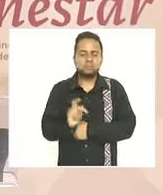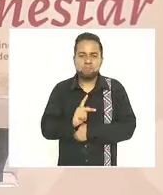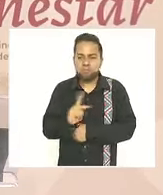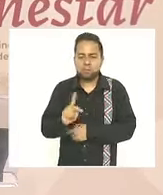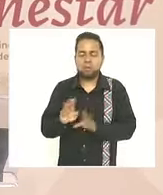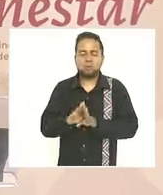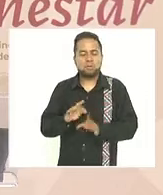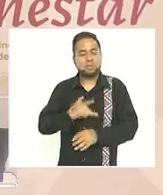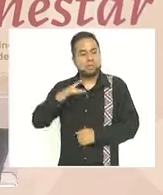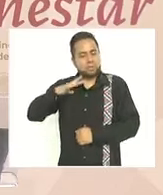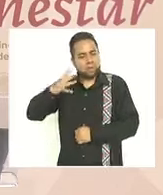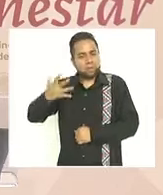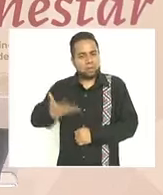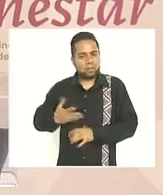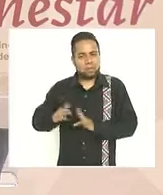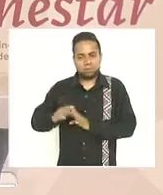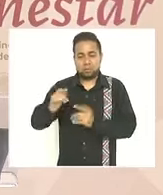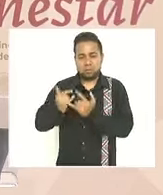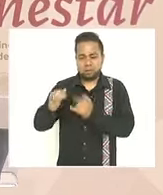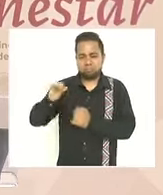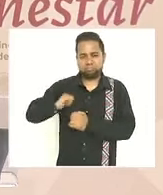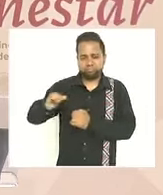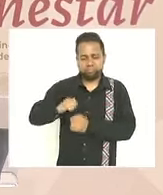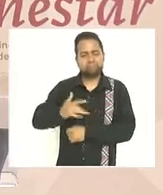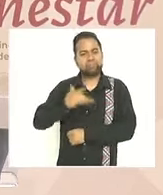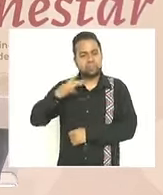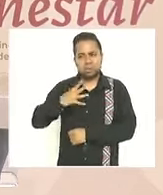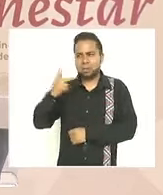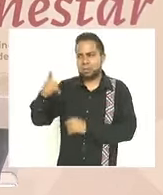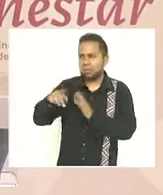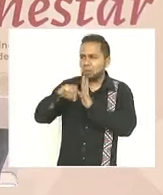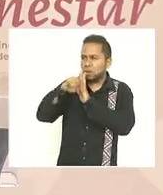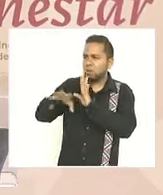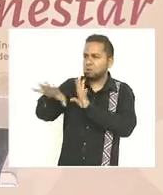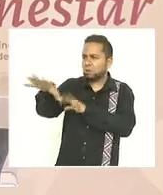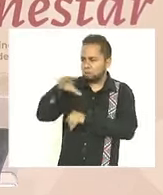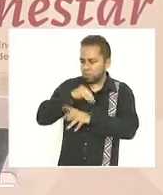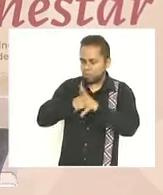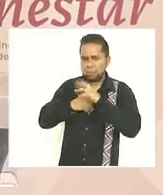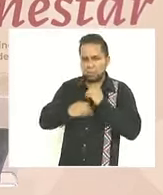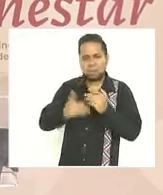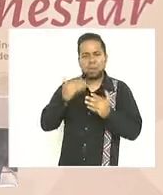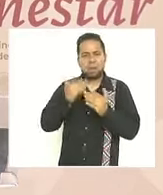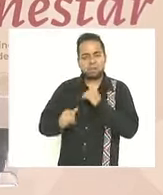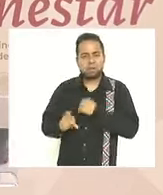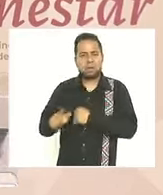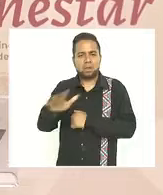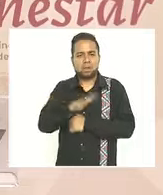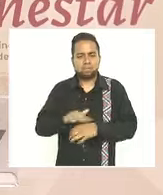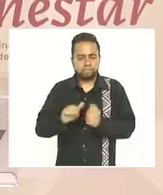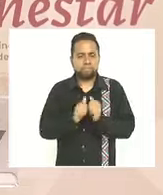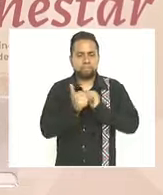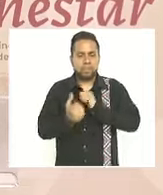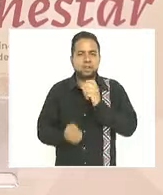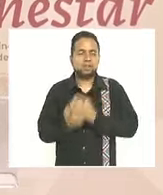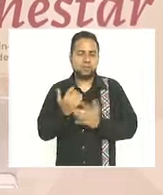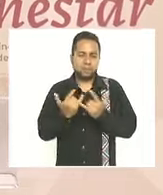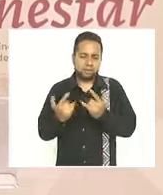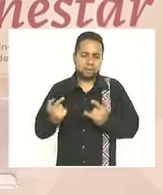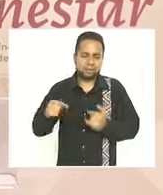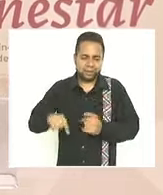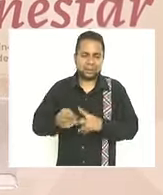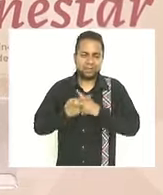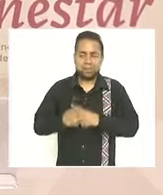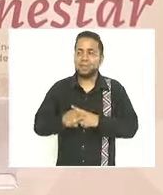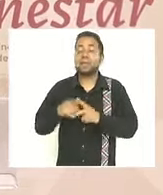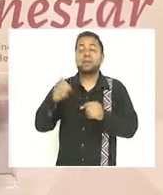orgulloso de sus raíces y con su ejemplo como guía hoy somos un pueblo transformando su historia